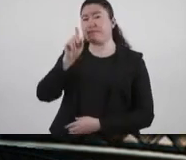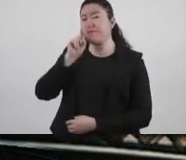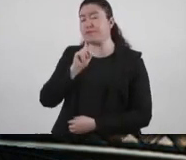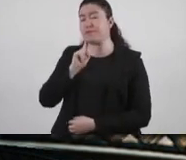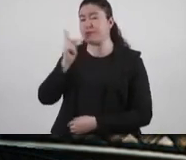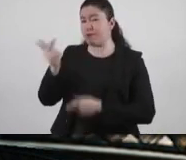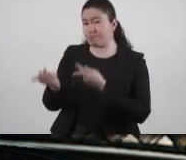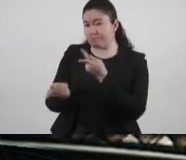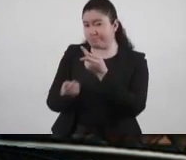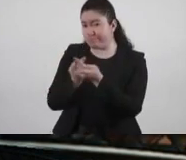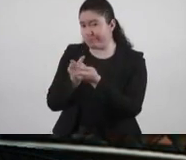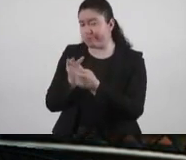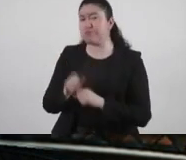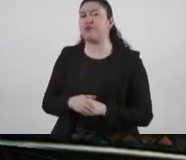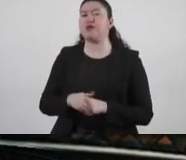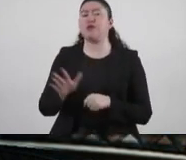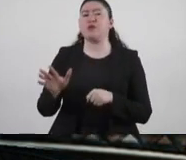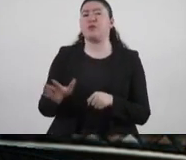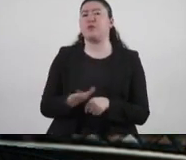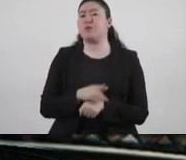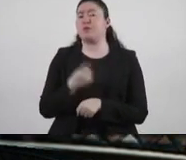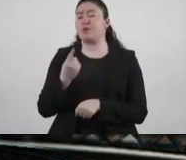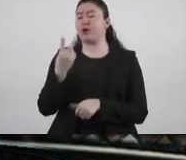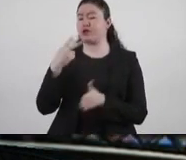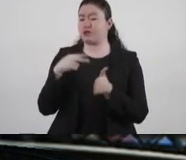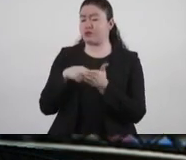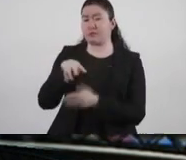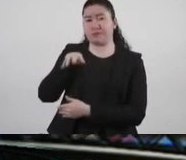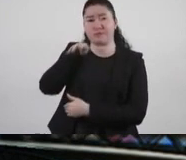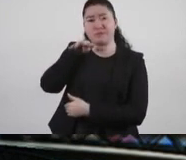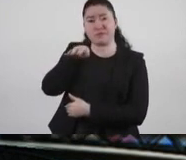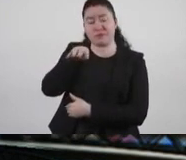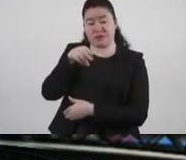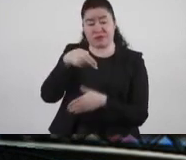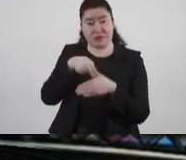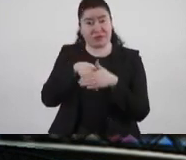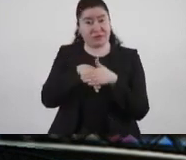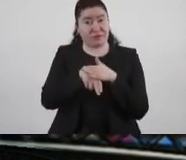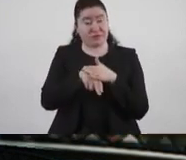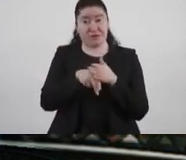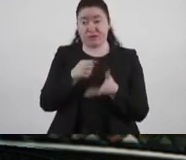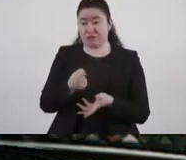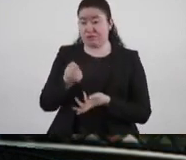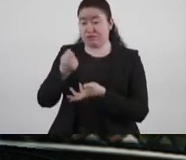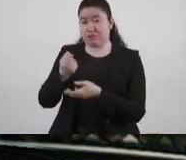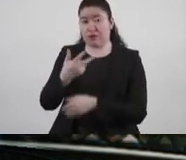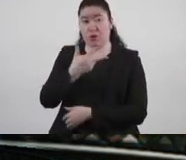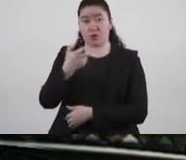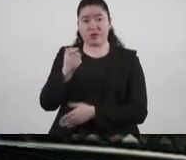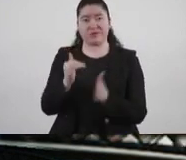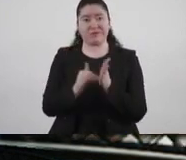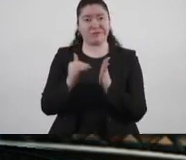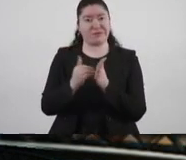gustaría primero preguntar a qué se debe que en 2019 tuvo el metro un subejercicio de 800 millones de pesos,